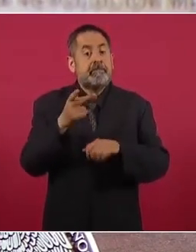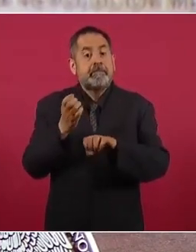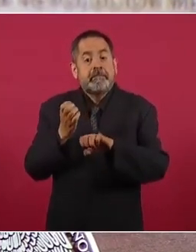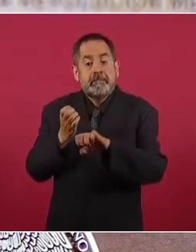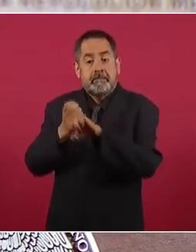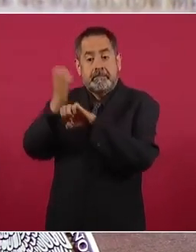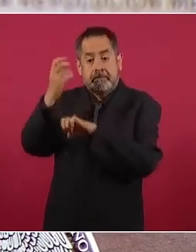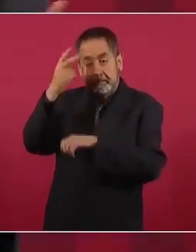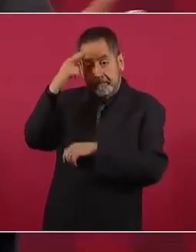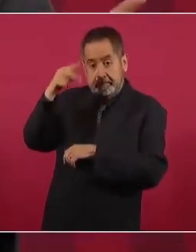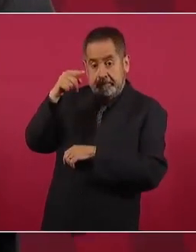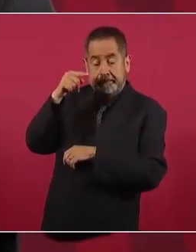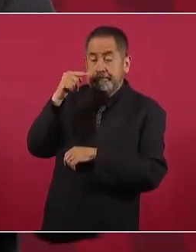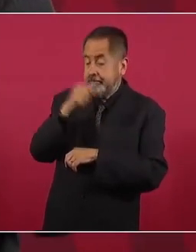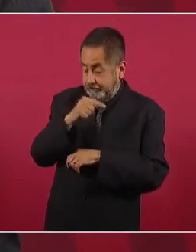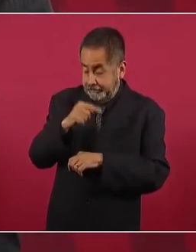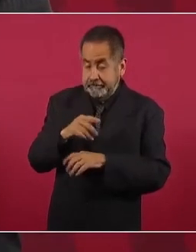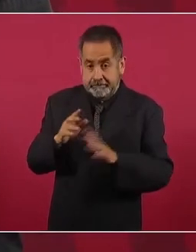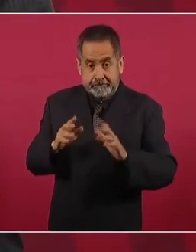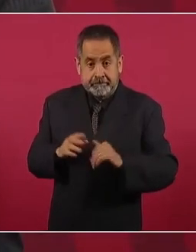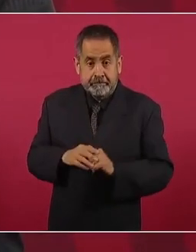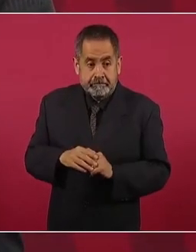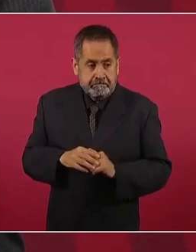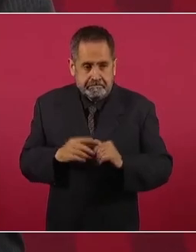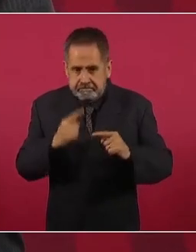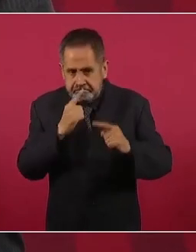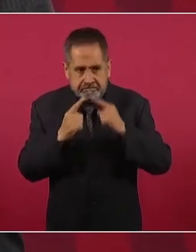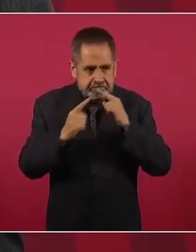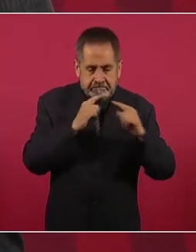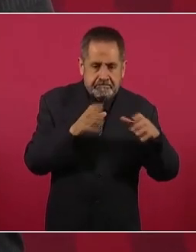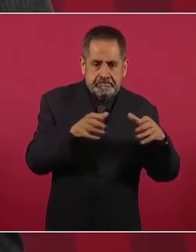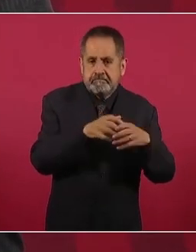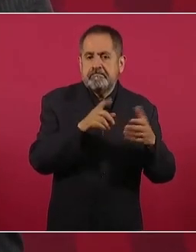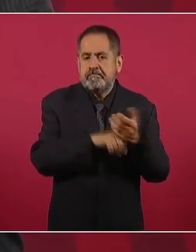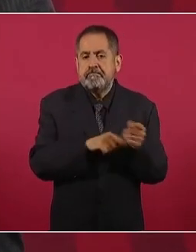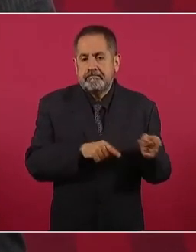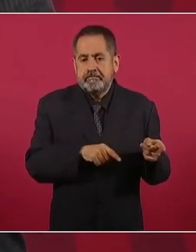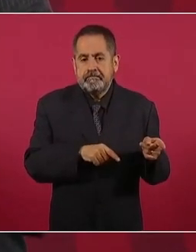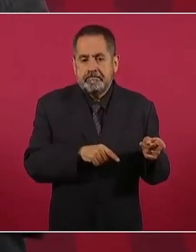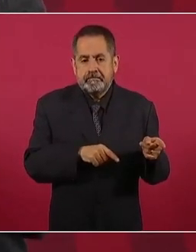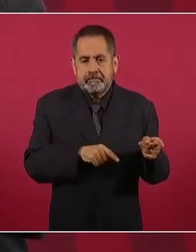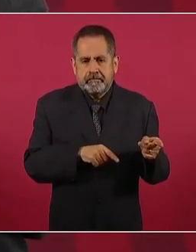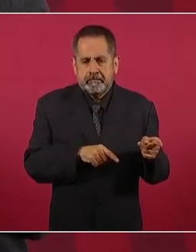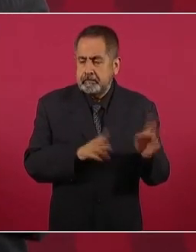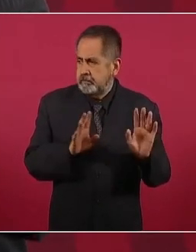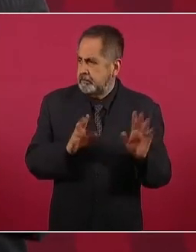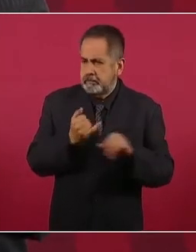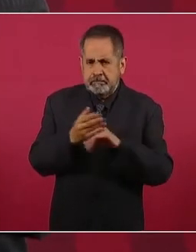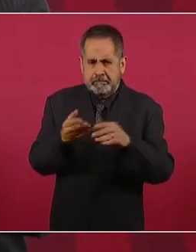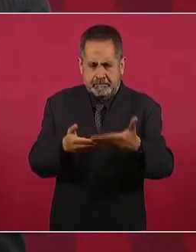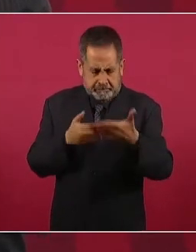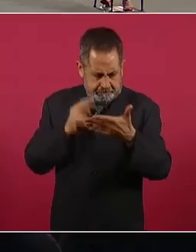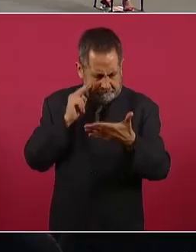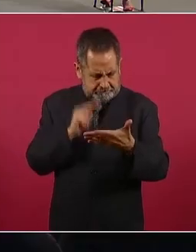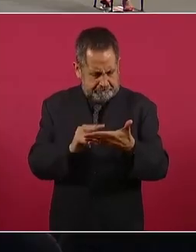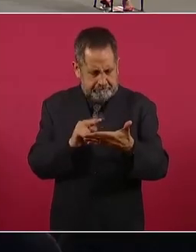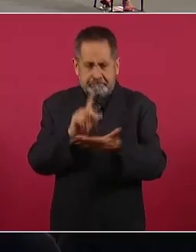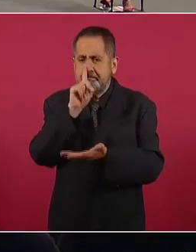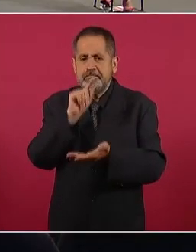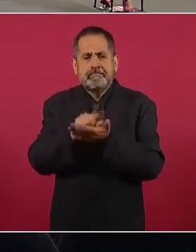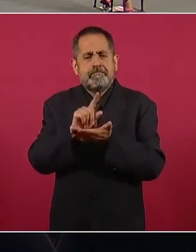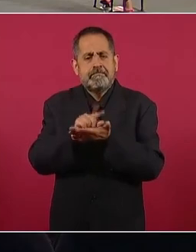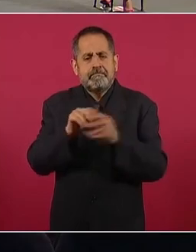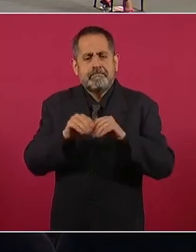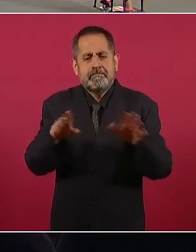de México están, por lo que vi del Twitter de